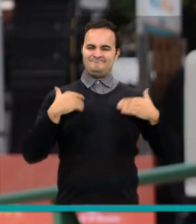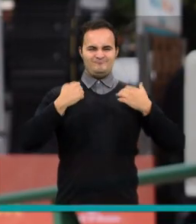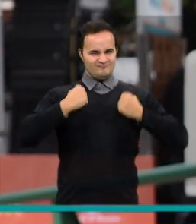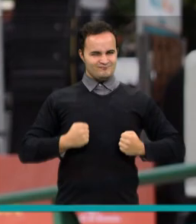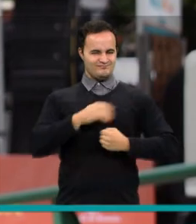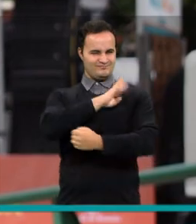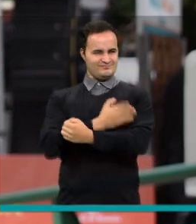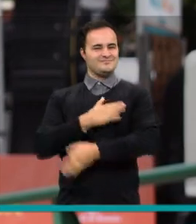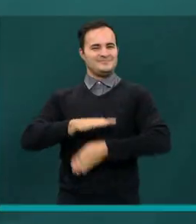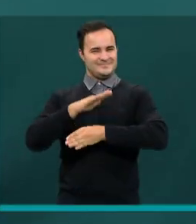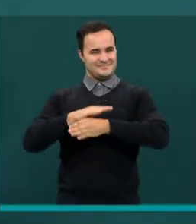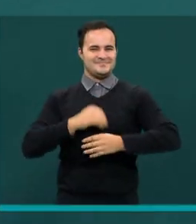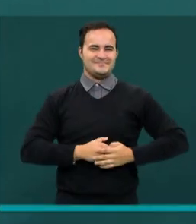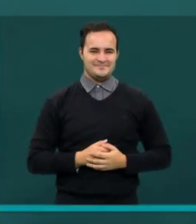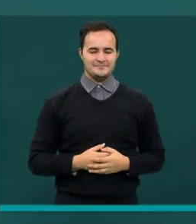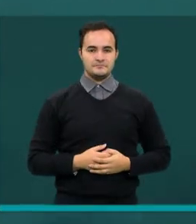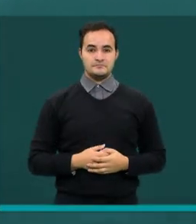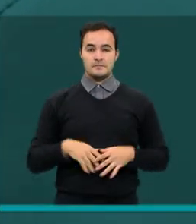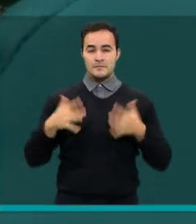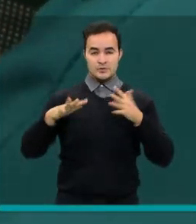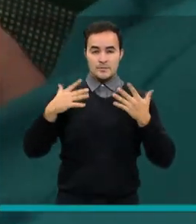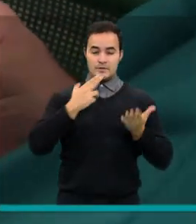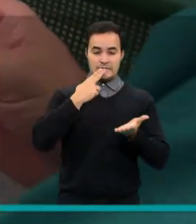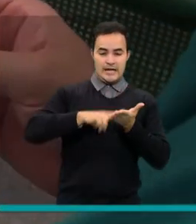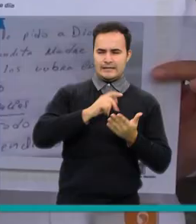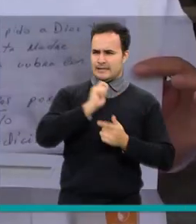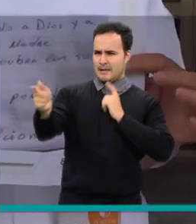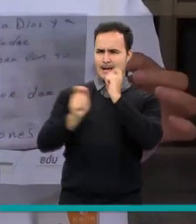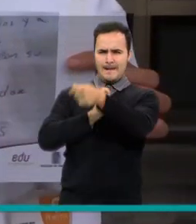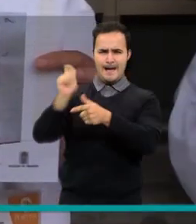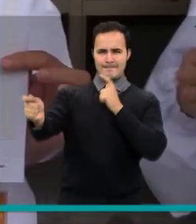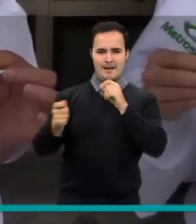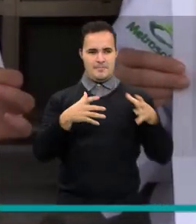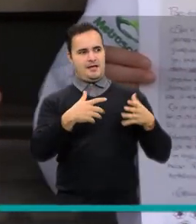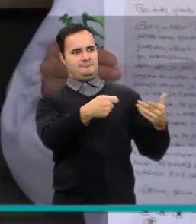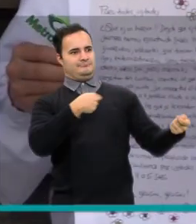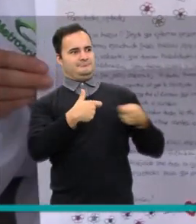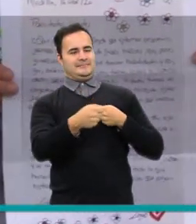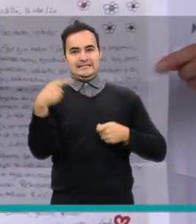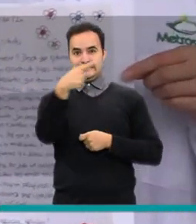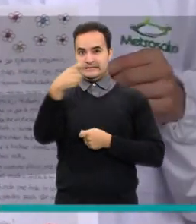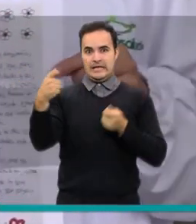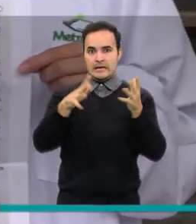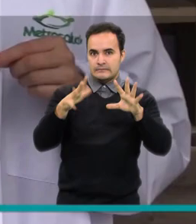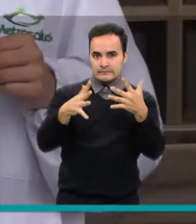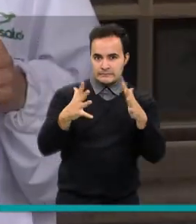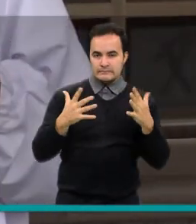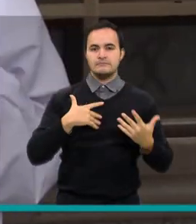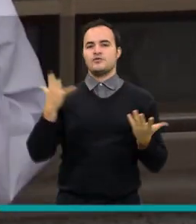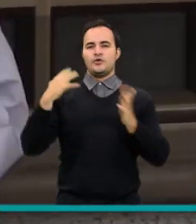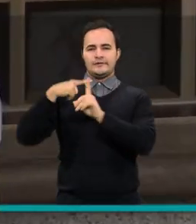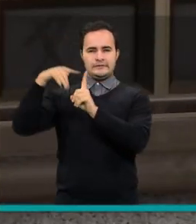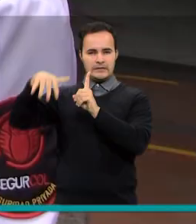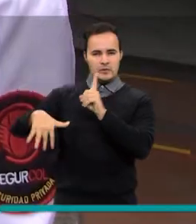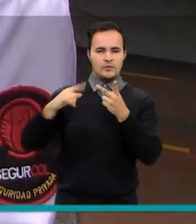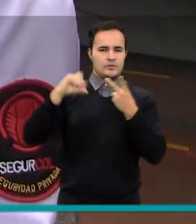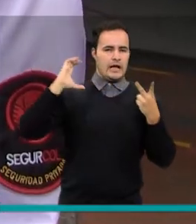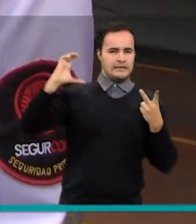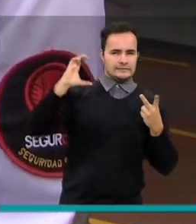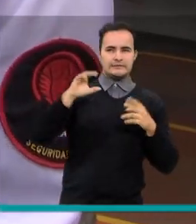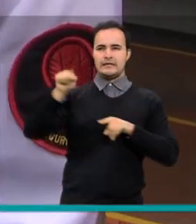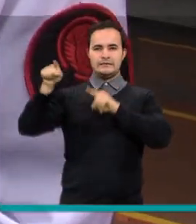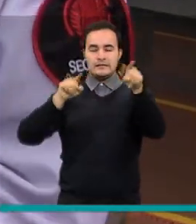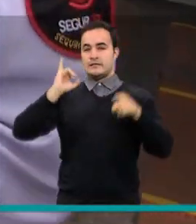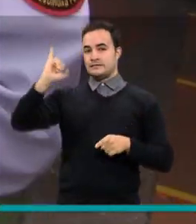impulso para seguir otra vez. Cerca de 100 cartas fueron entregadas en las unidades hospitalarias de Santa Cruz y Castilla,